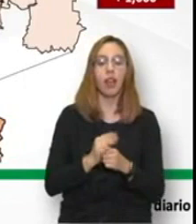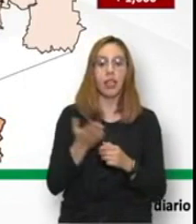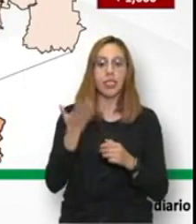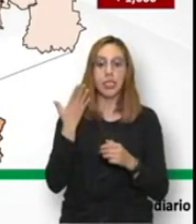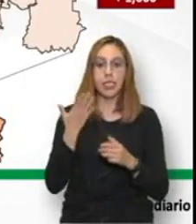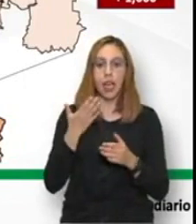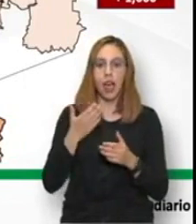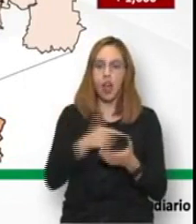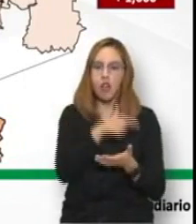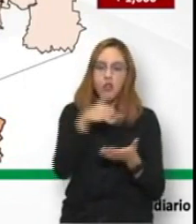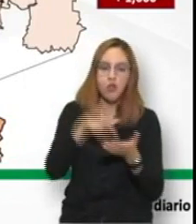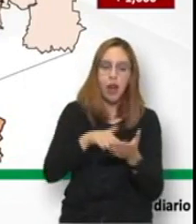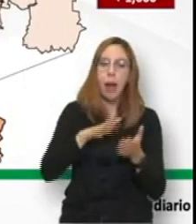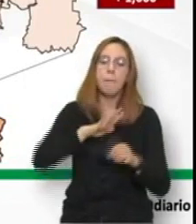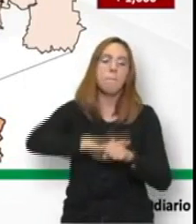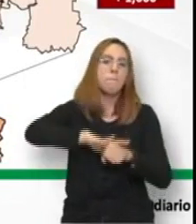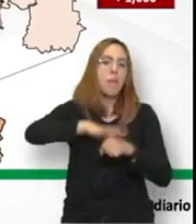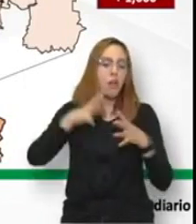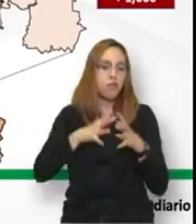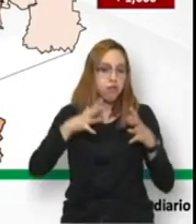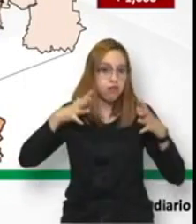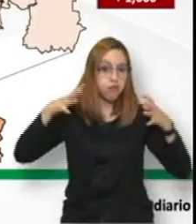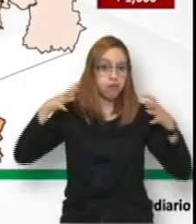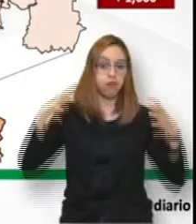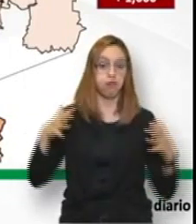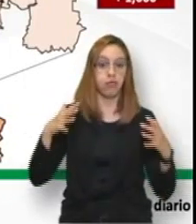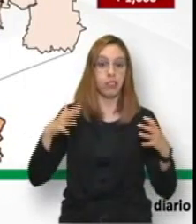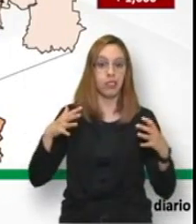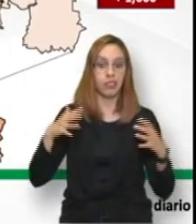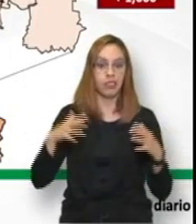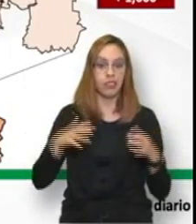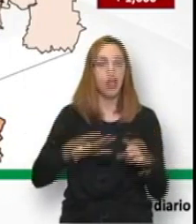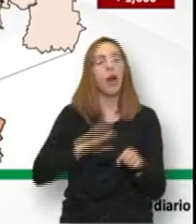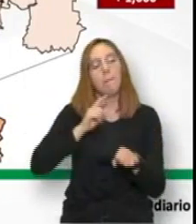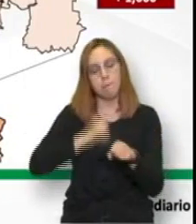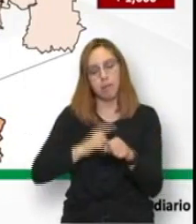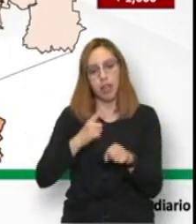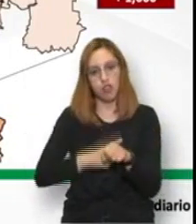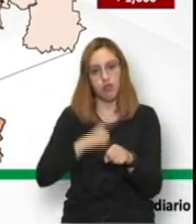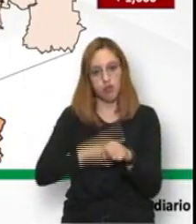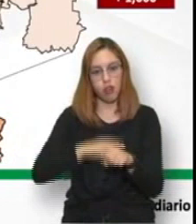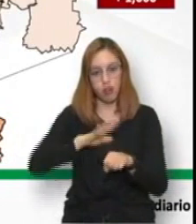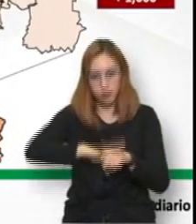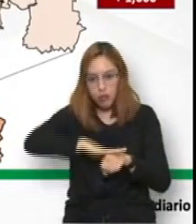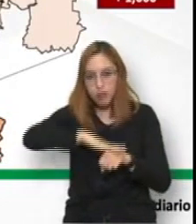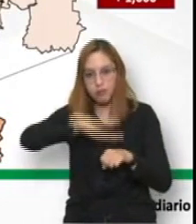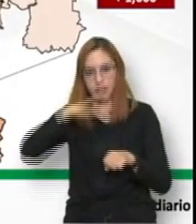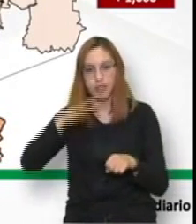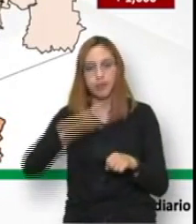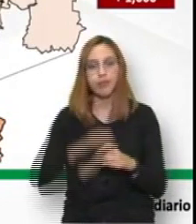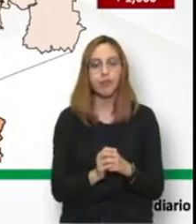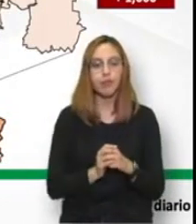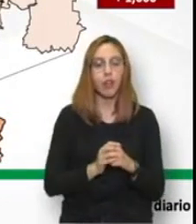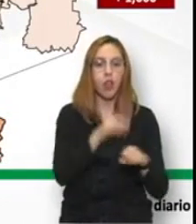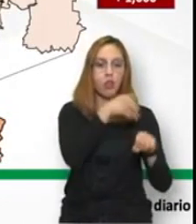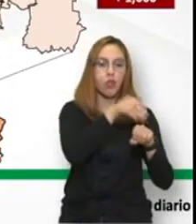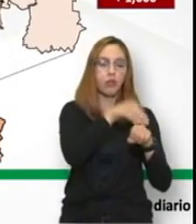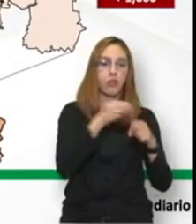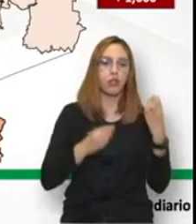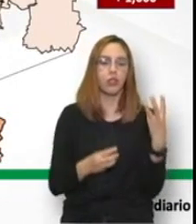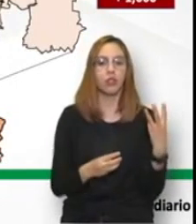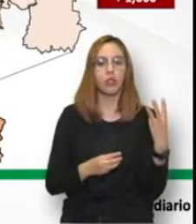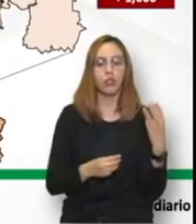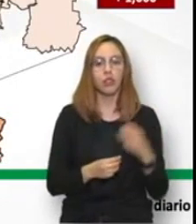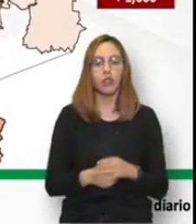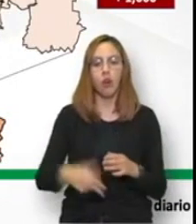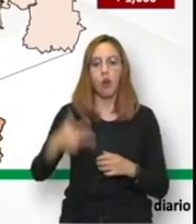la ciudad con mayor población en el altiplano y es la que concentra también la mayor incidencia en la región sanitaria número 3